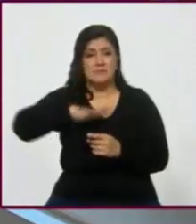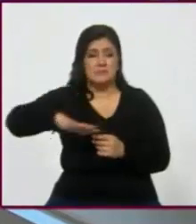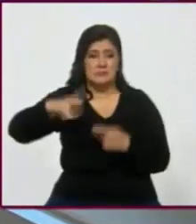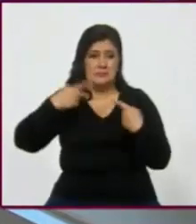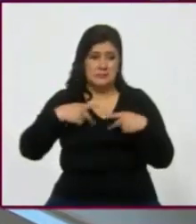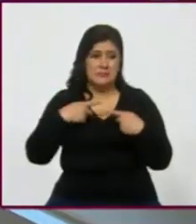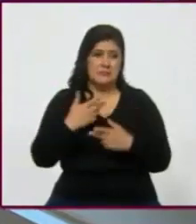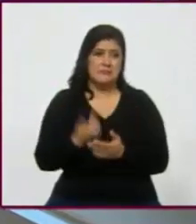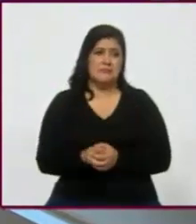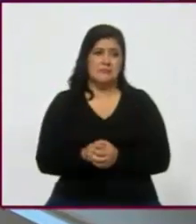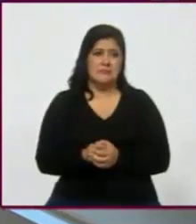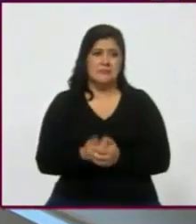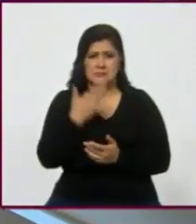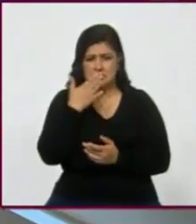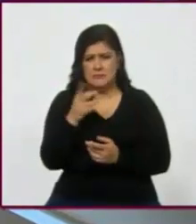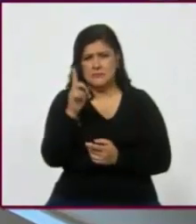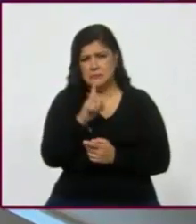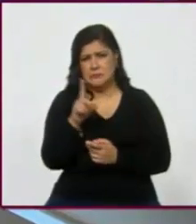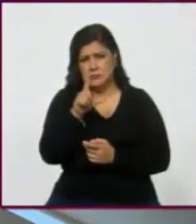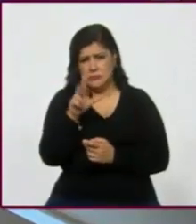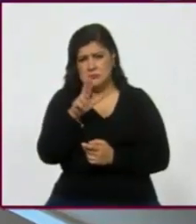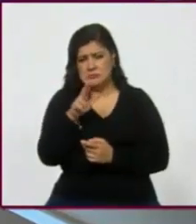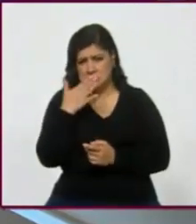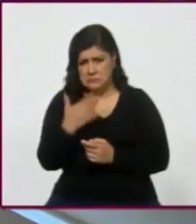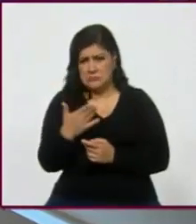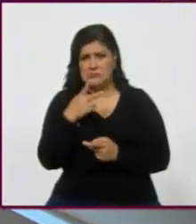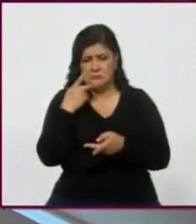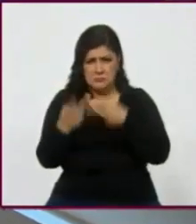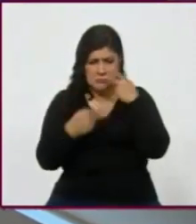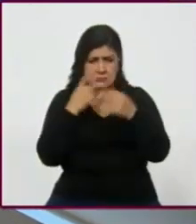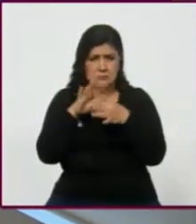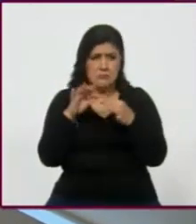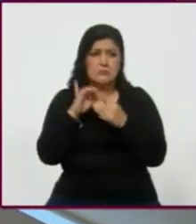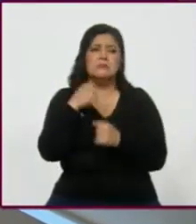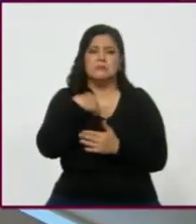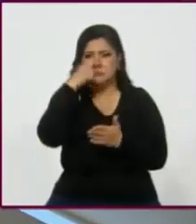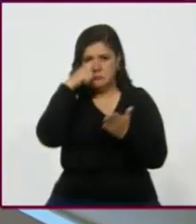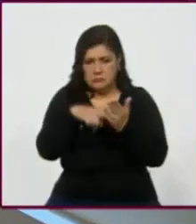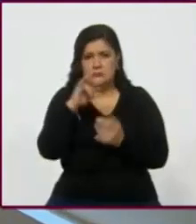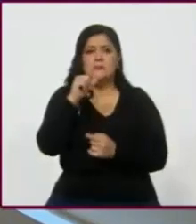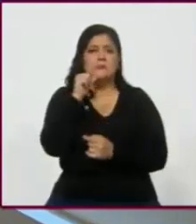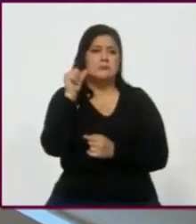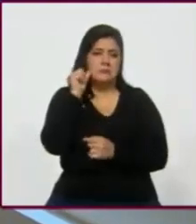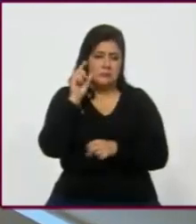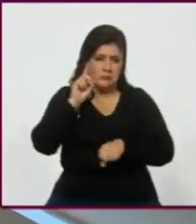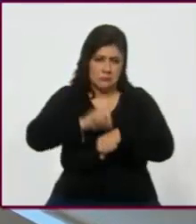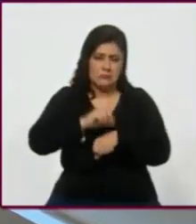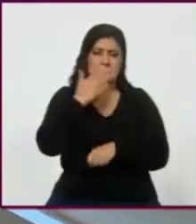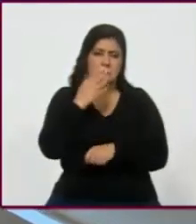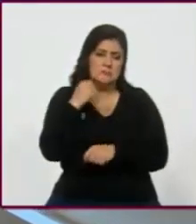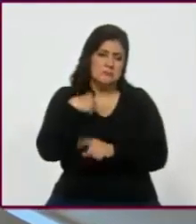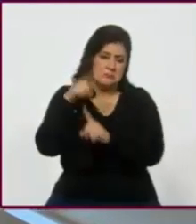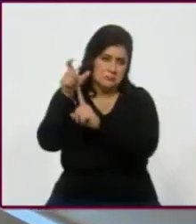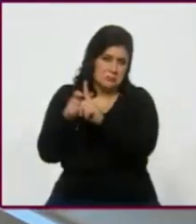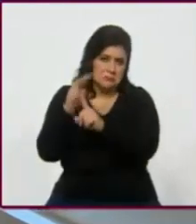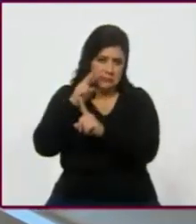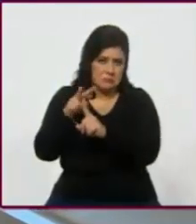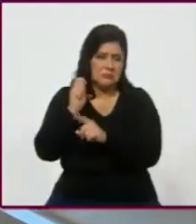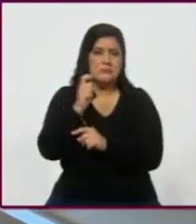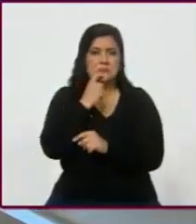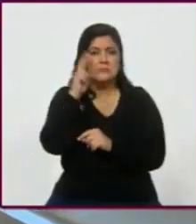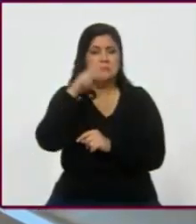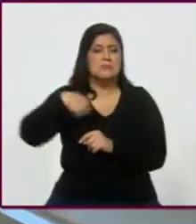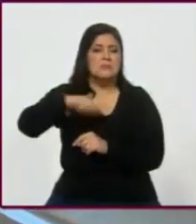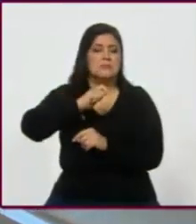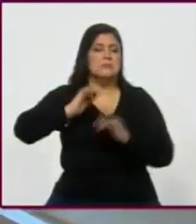bien domingo, lunes y martes, ¿no? López Obrador. Sí, muy bien. Yo creo que muy bien. El día de ayer yo creo que fue también, fue muy tranquilizante